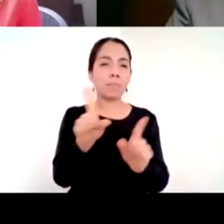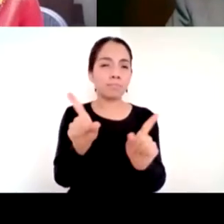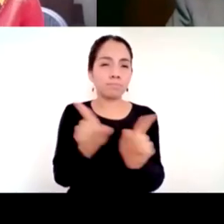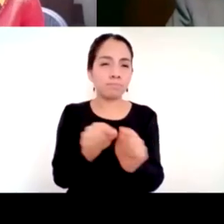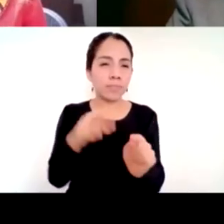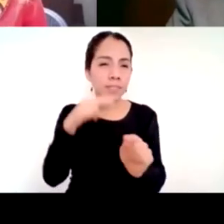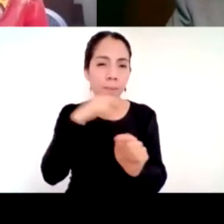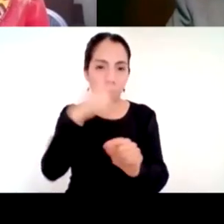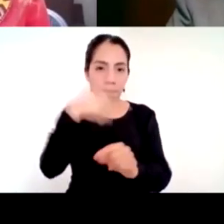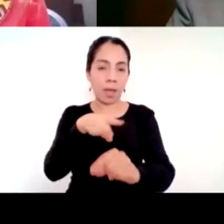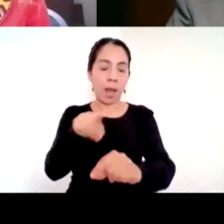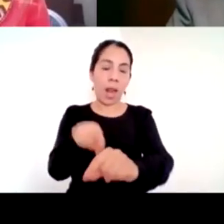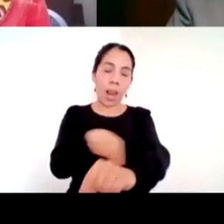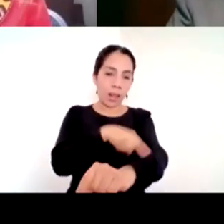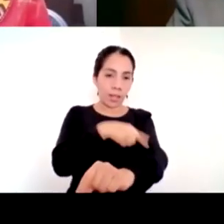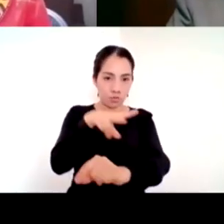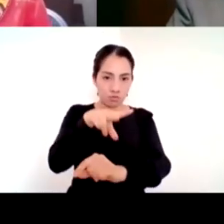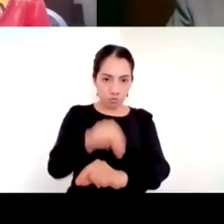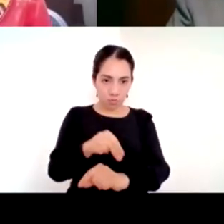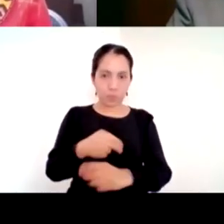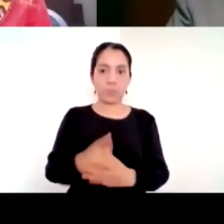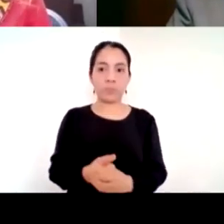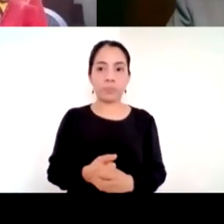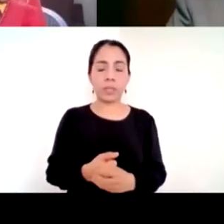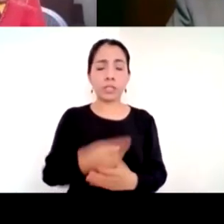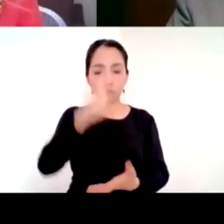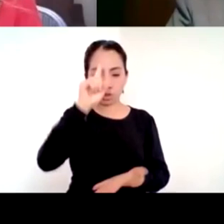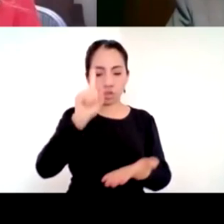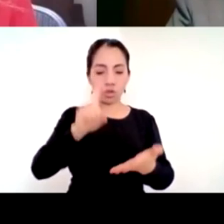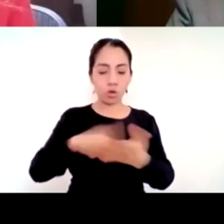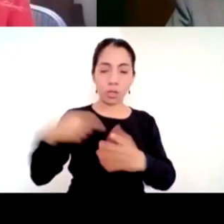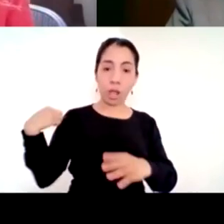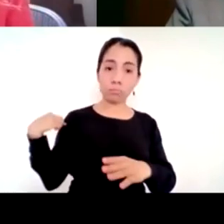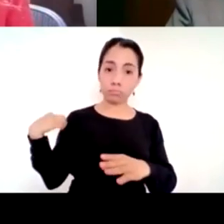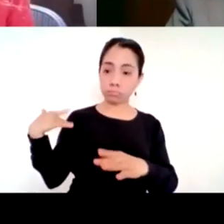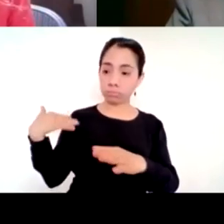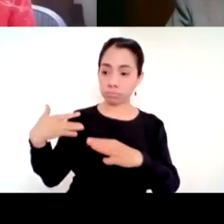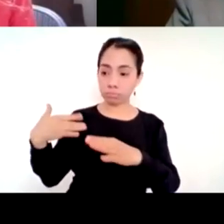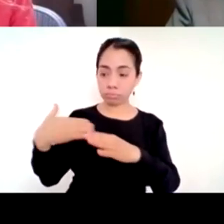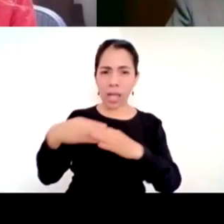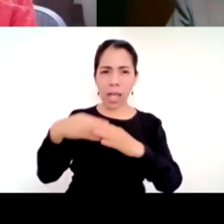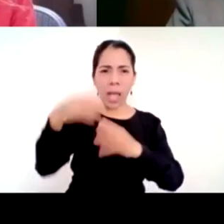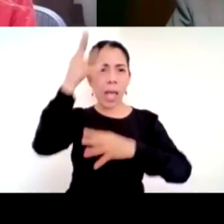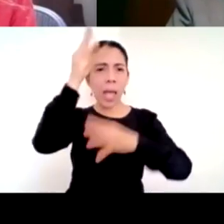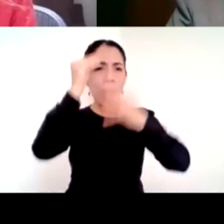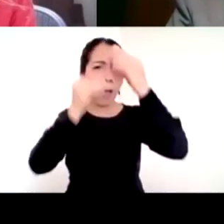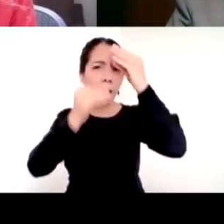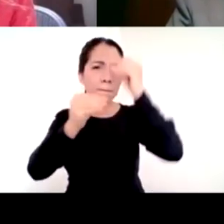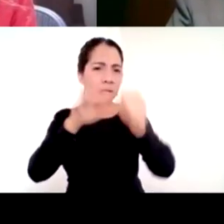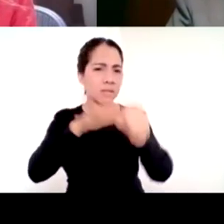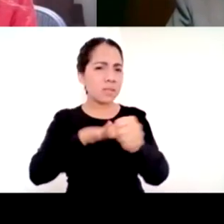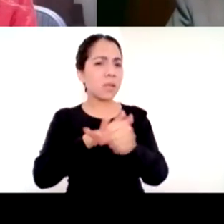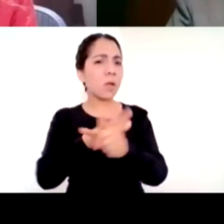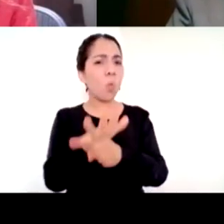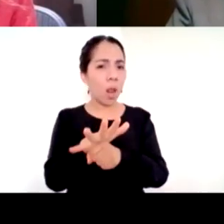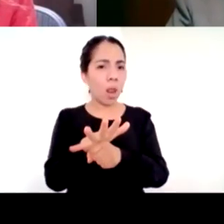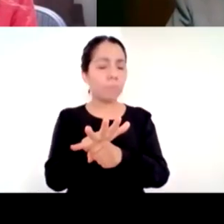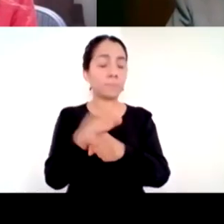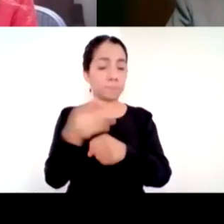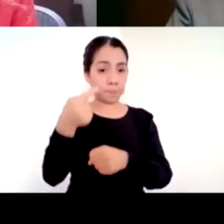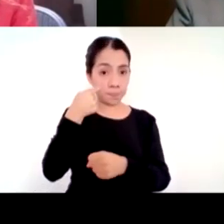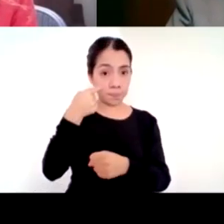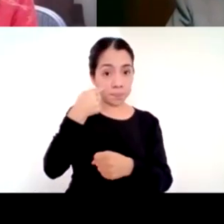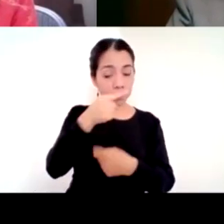que es muy pronto para hacer un porcorte de caja, pero creo que es muy oportuno reflexionarlo. Lo primero, y creo que es lo más